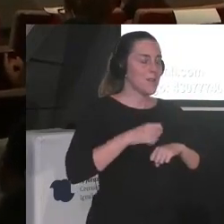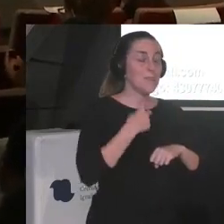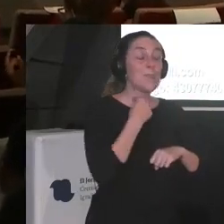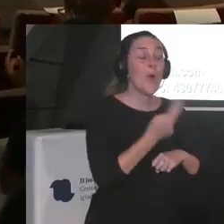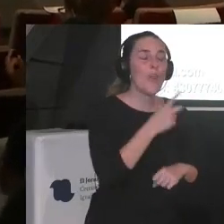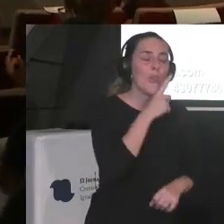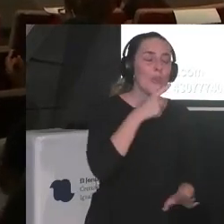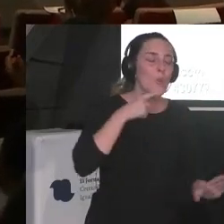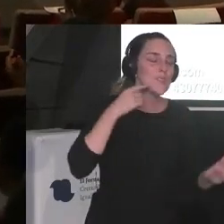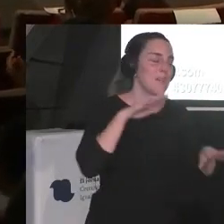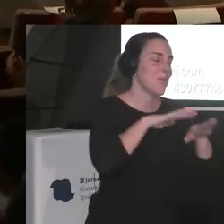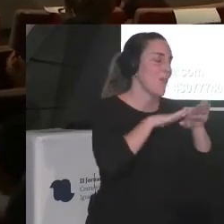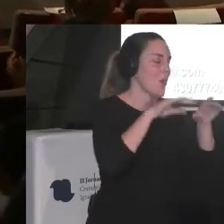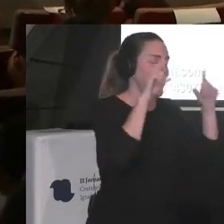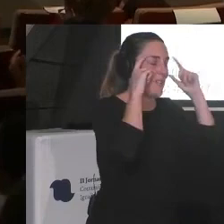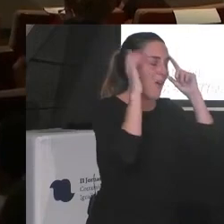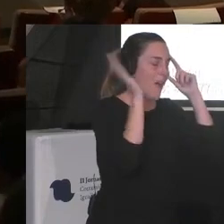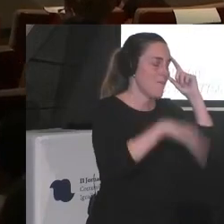perdón es que no tengo gafas